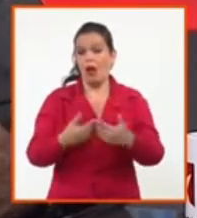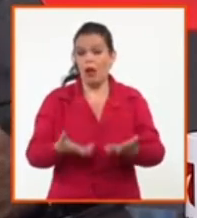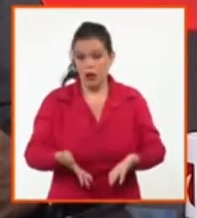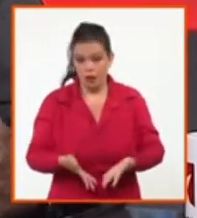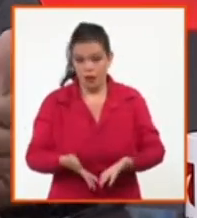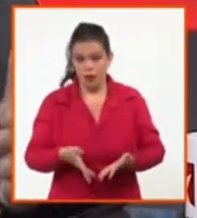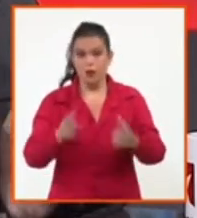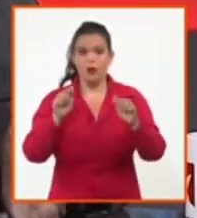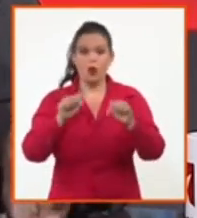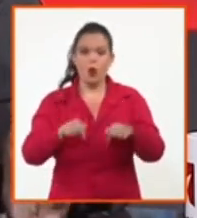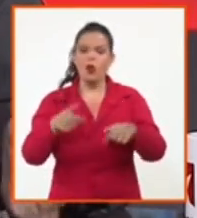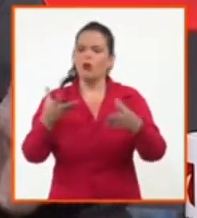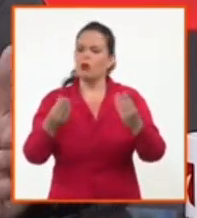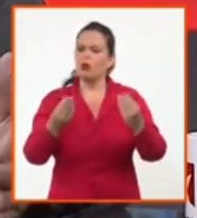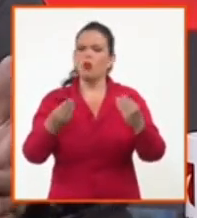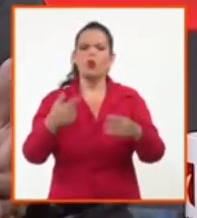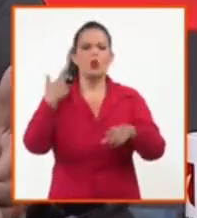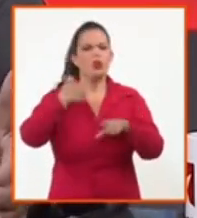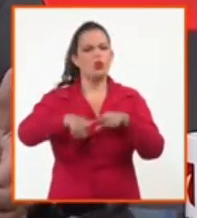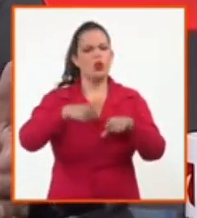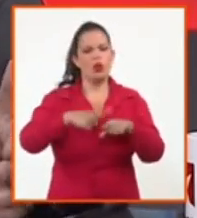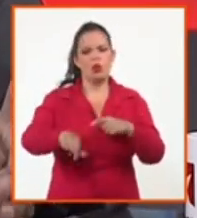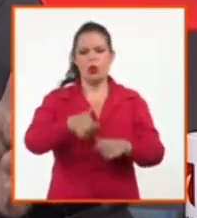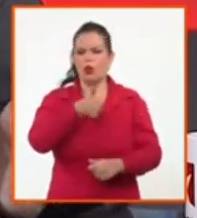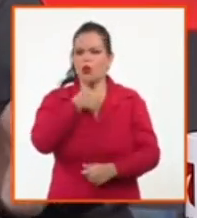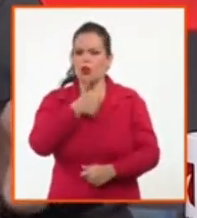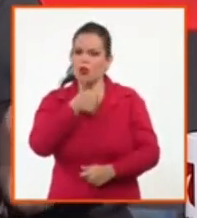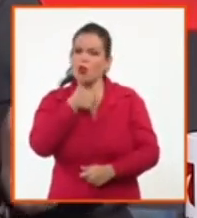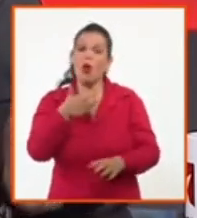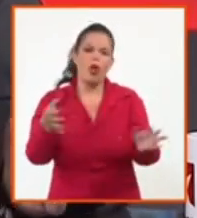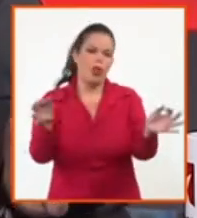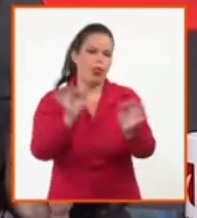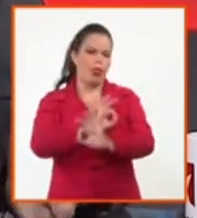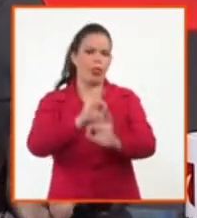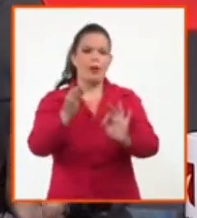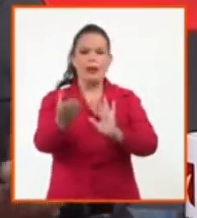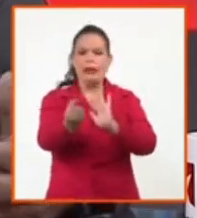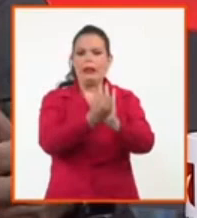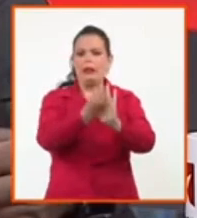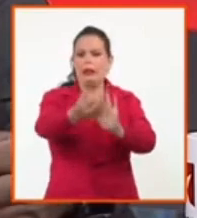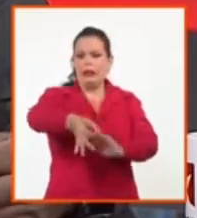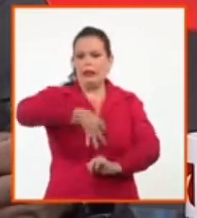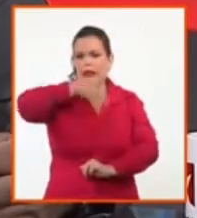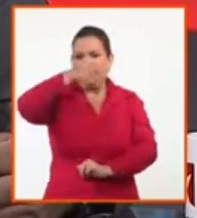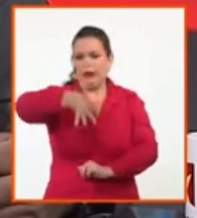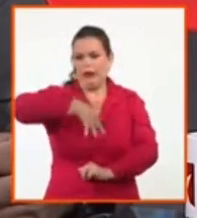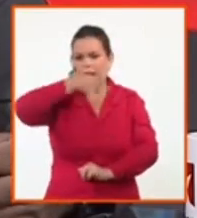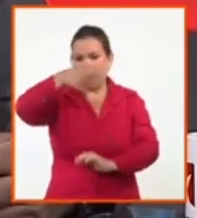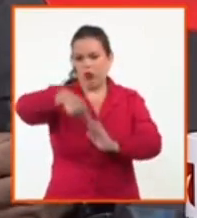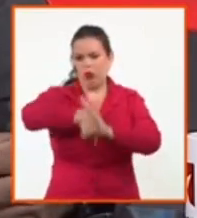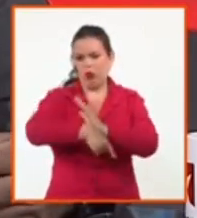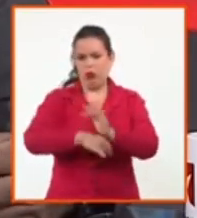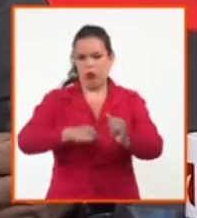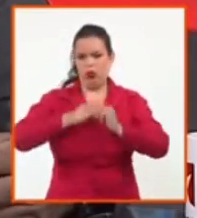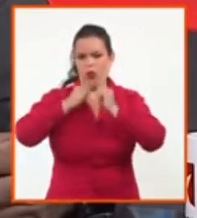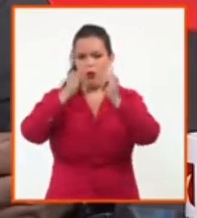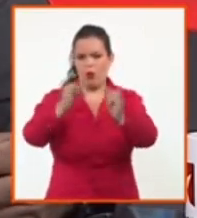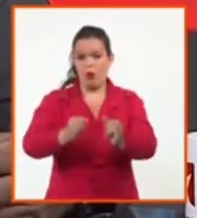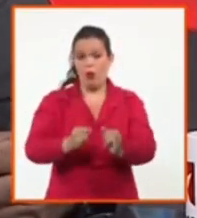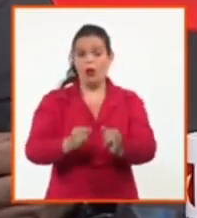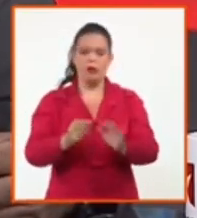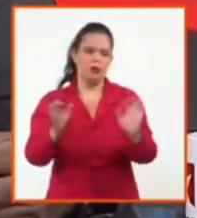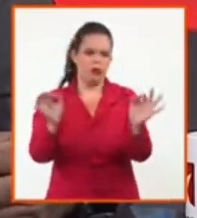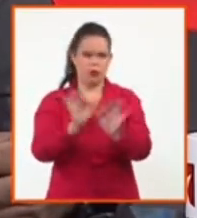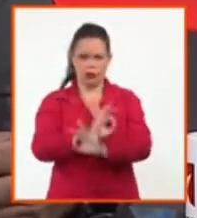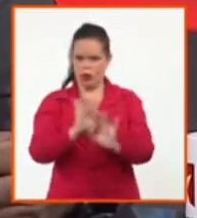contradictorias todavía, y todavía realmente no se puede hablar de una competencia en su capacidad de transmisión